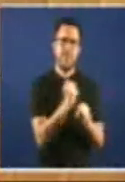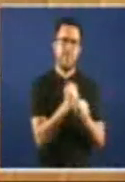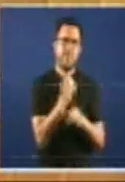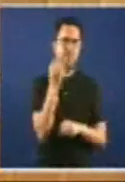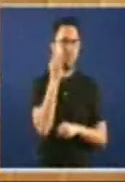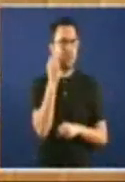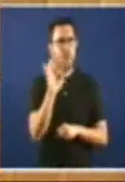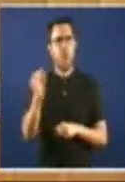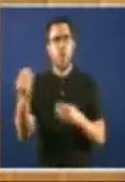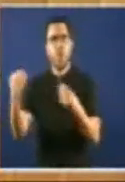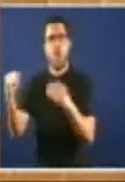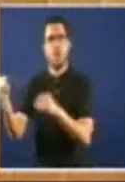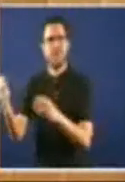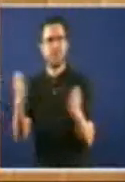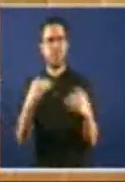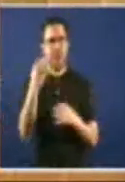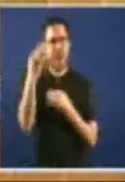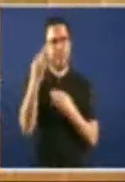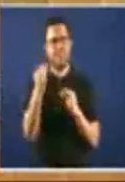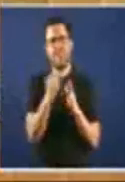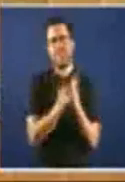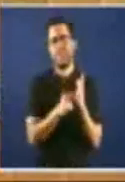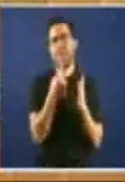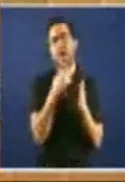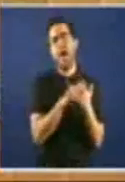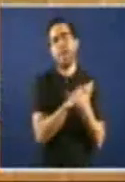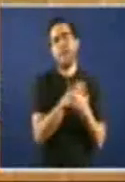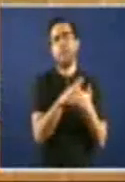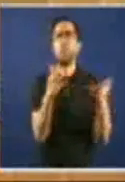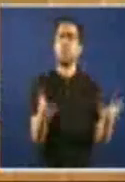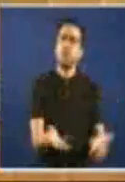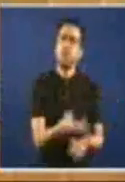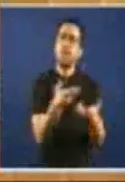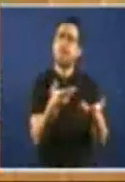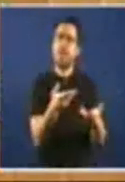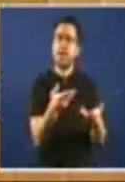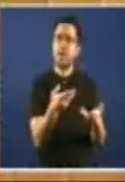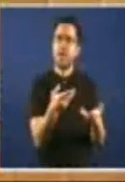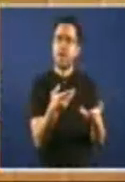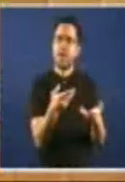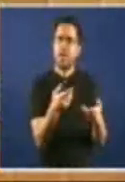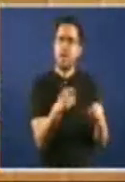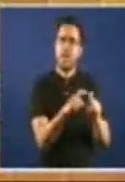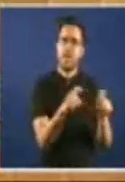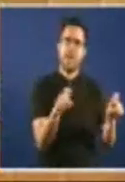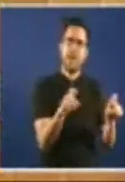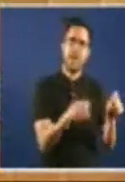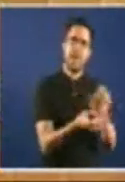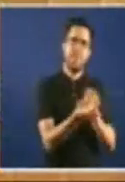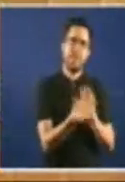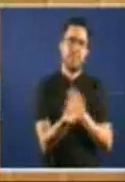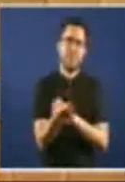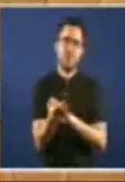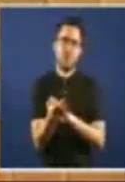emprego Para mocidade Entón Fala de promover Ase o emprendimento Colectivo E o emprendimento Femenino Nos